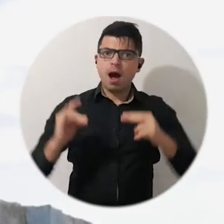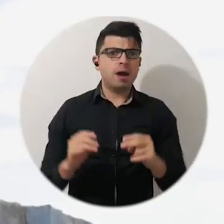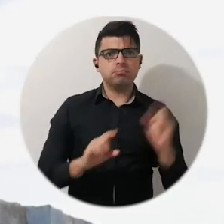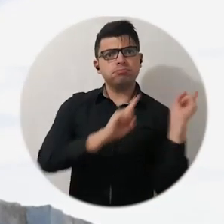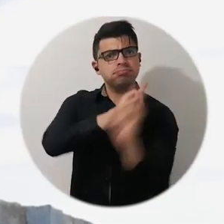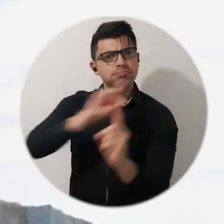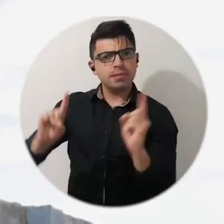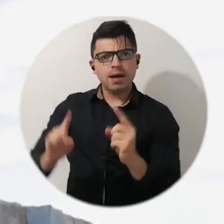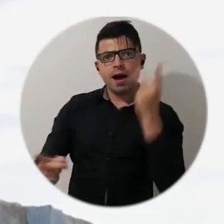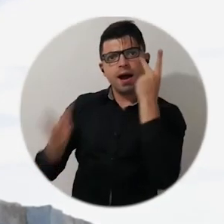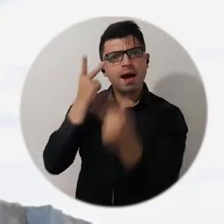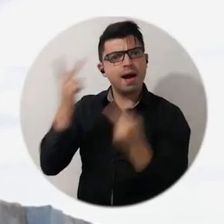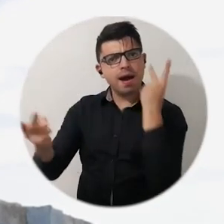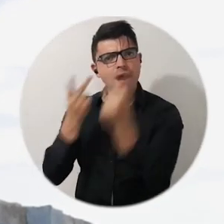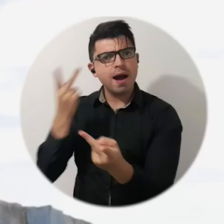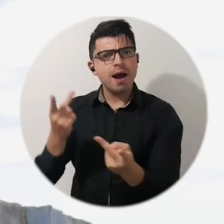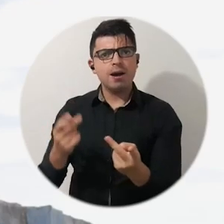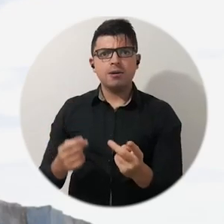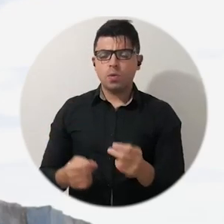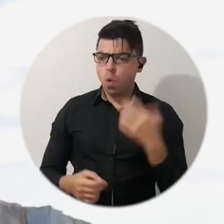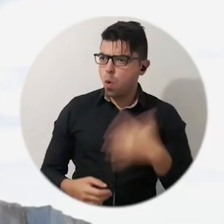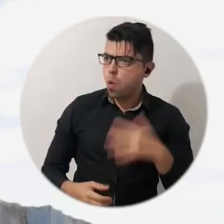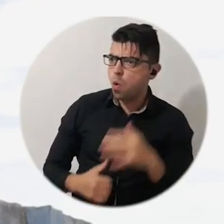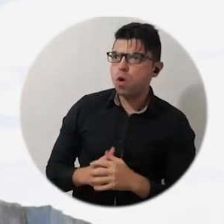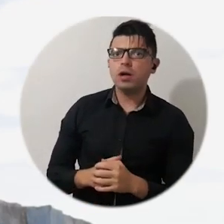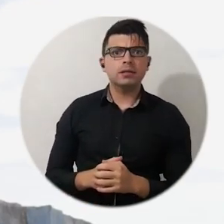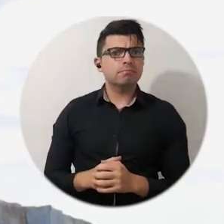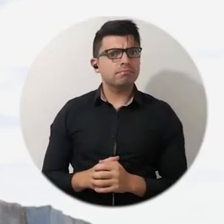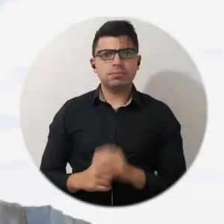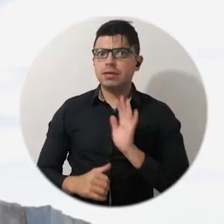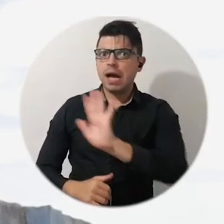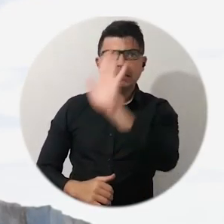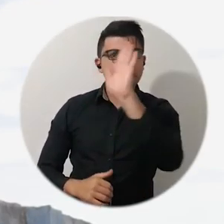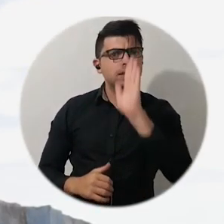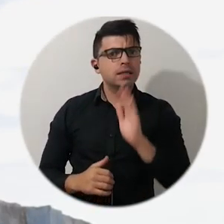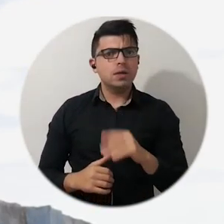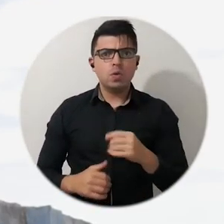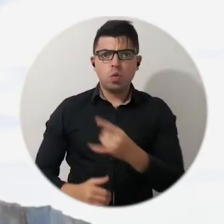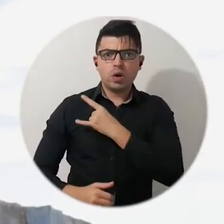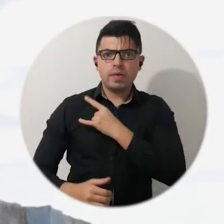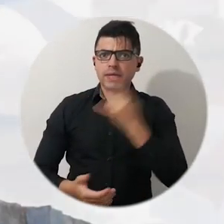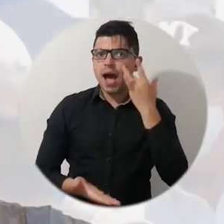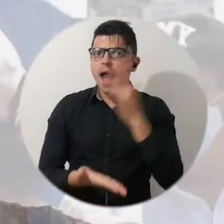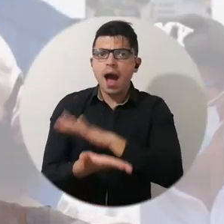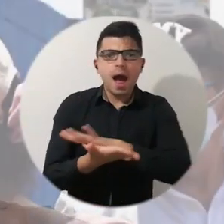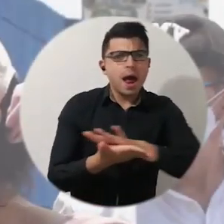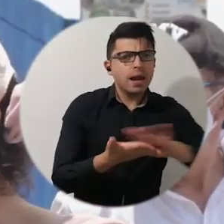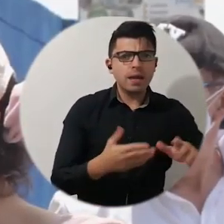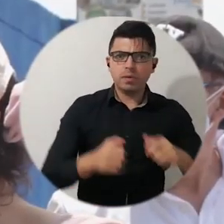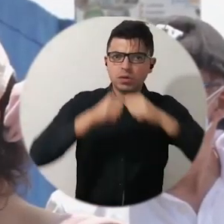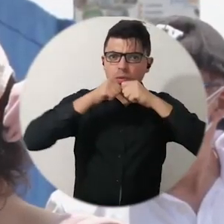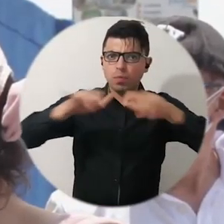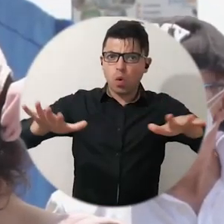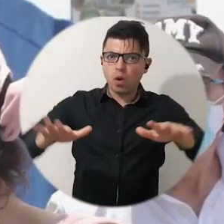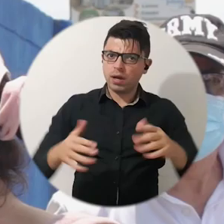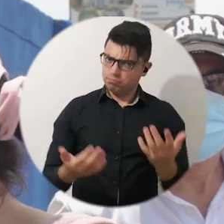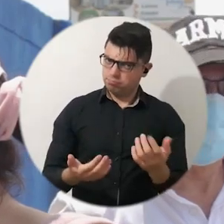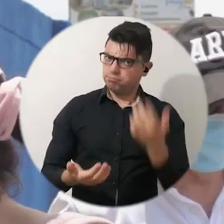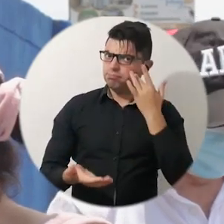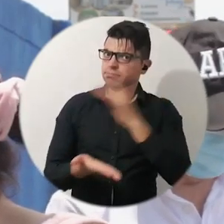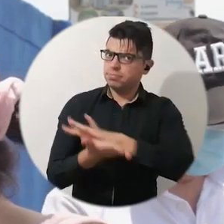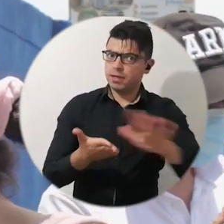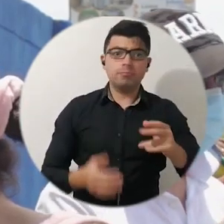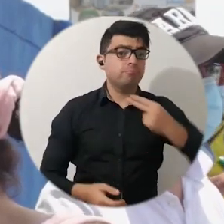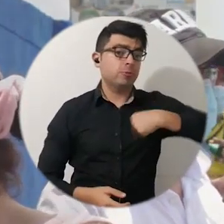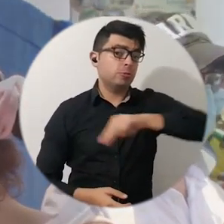Unimatalena es que todo el que viene a ella a la visita siempre comenta por qué ustedes mantienen una universidad tan limpia siendo pública.